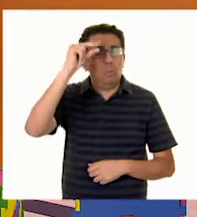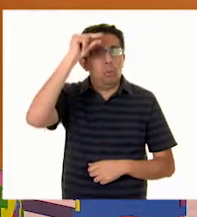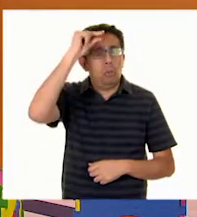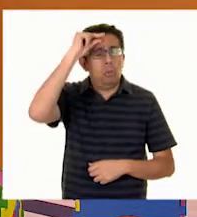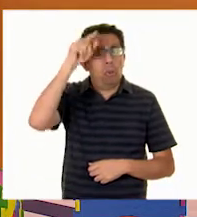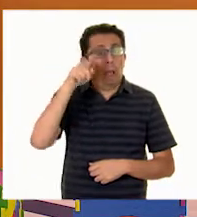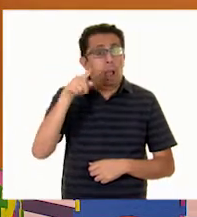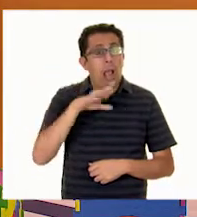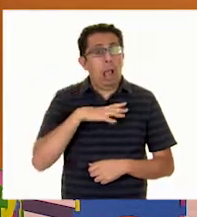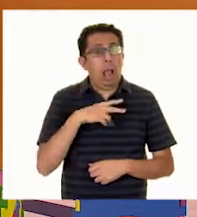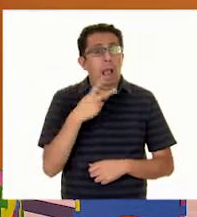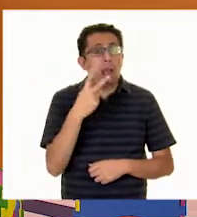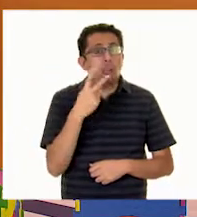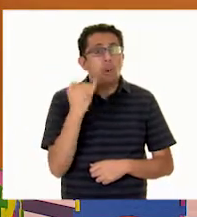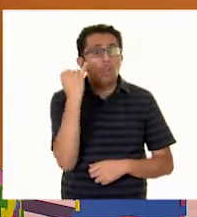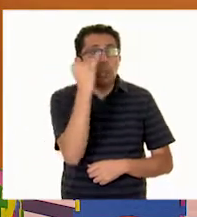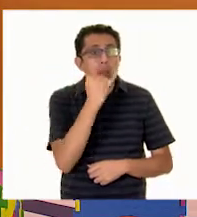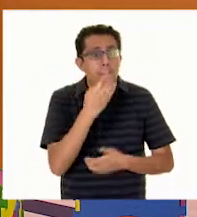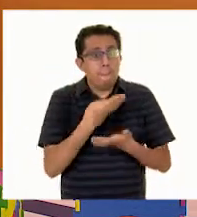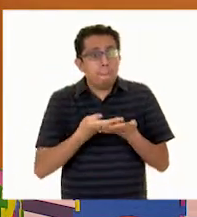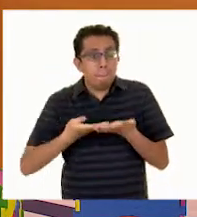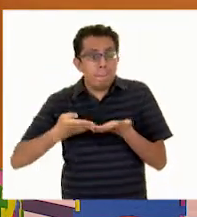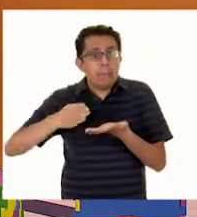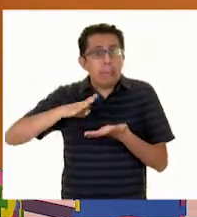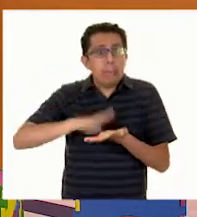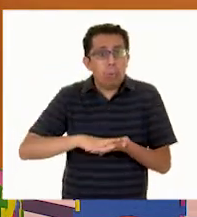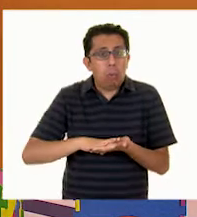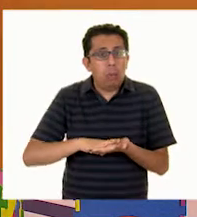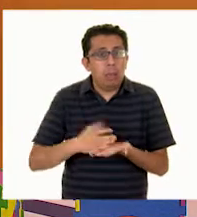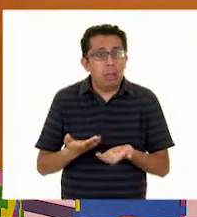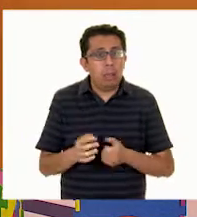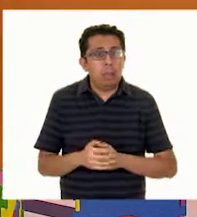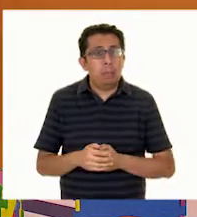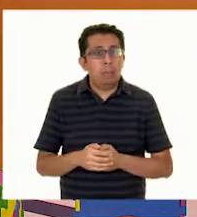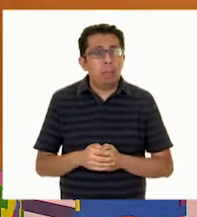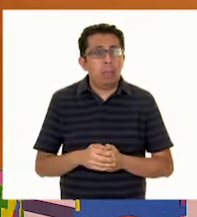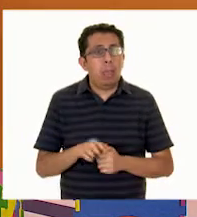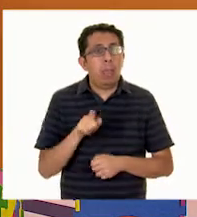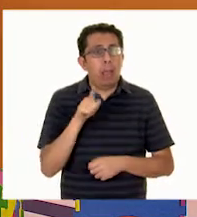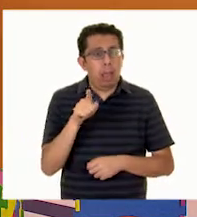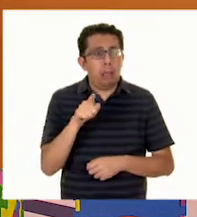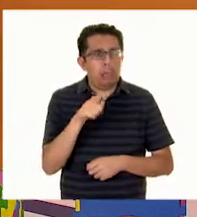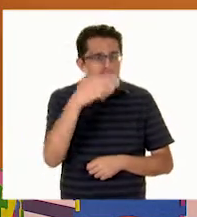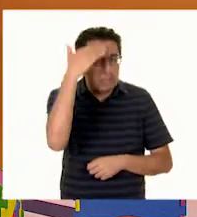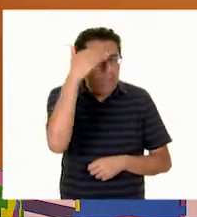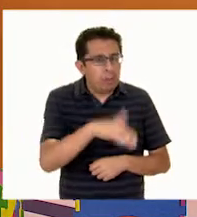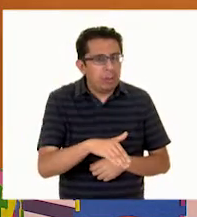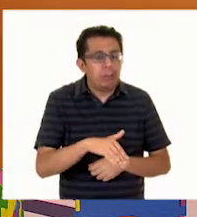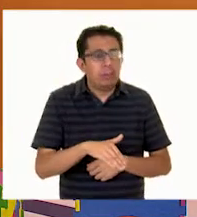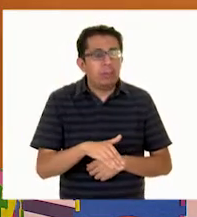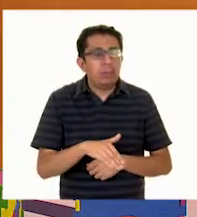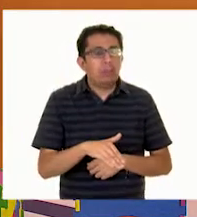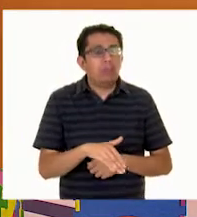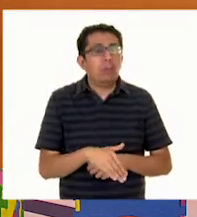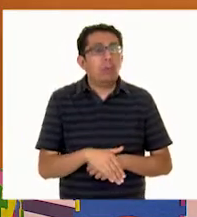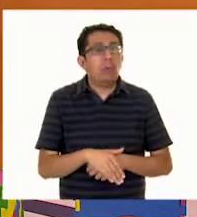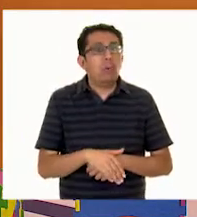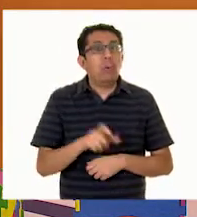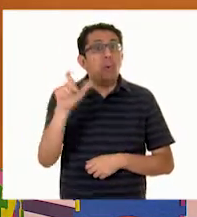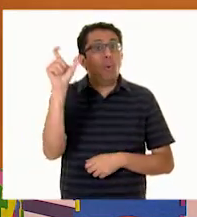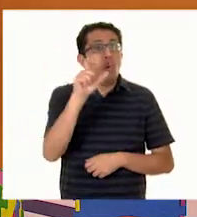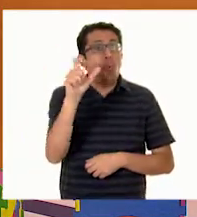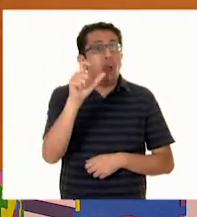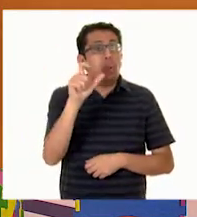es bilingüe. Claro. decir, que habla dos lenguas. Exactamente. Y además, tú sabías, Oscar, querido, que cuando